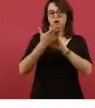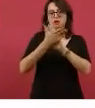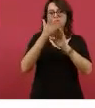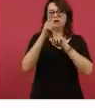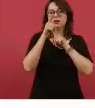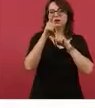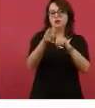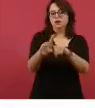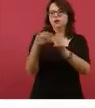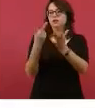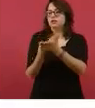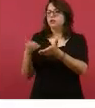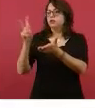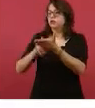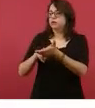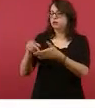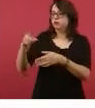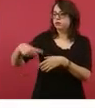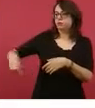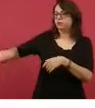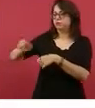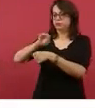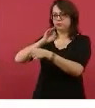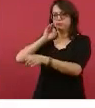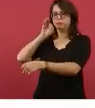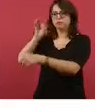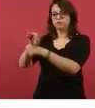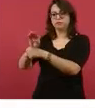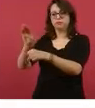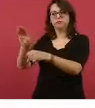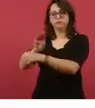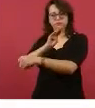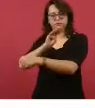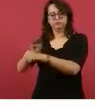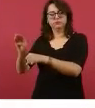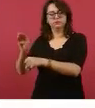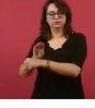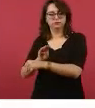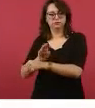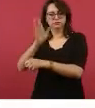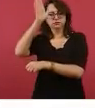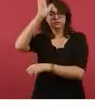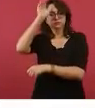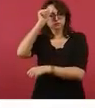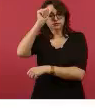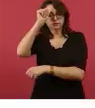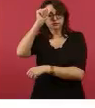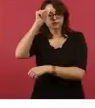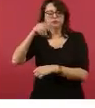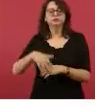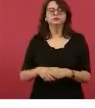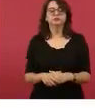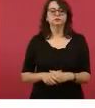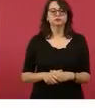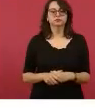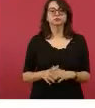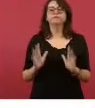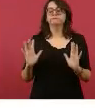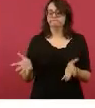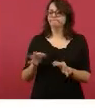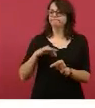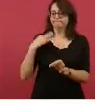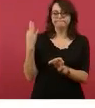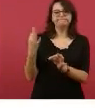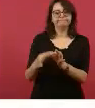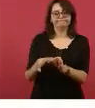que la comunidad permitiría la continuidad de la construcción de la carretera. La carretera ya fue